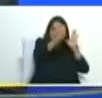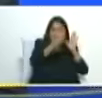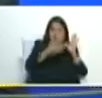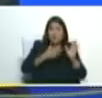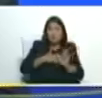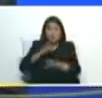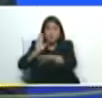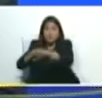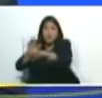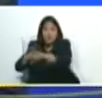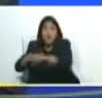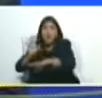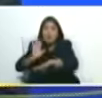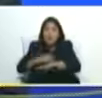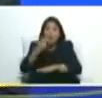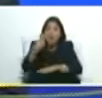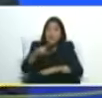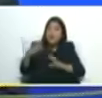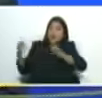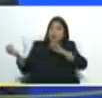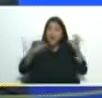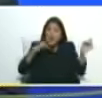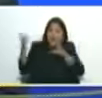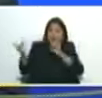llamado en medio de la guarimba de la violencia